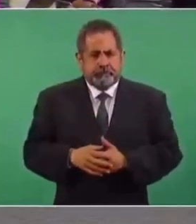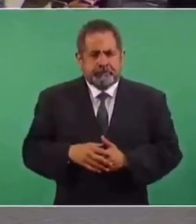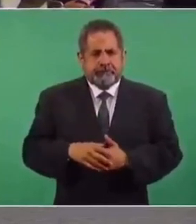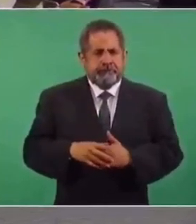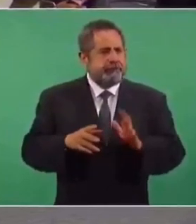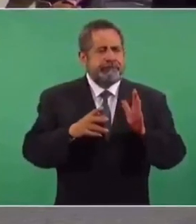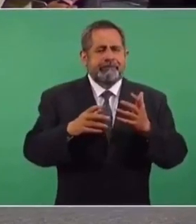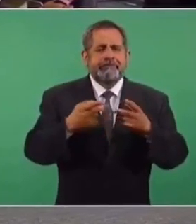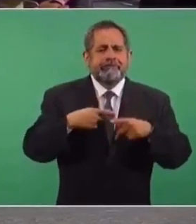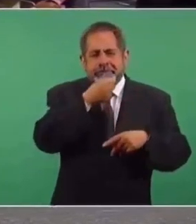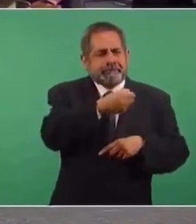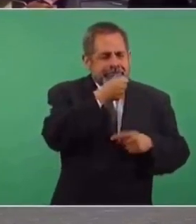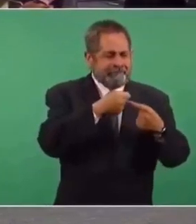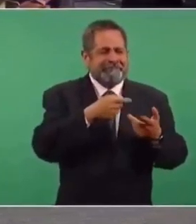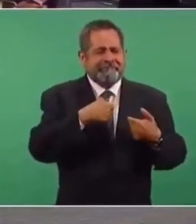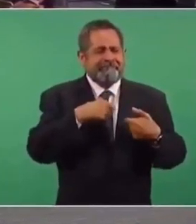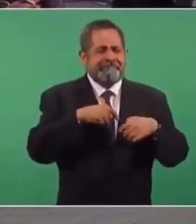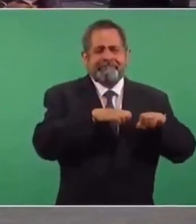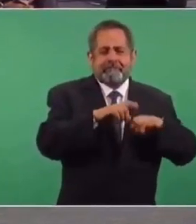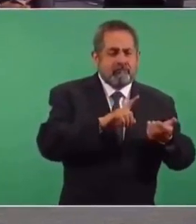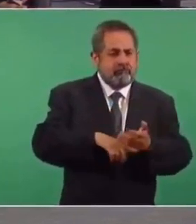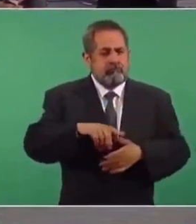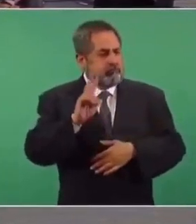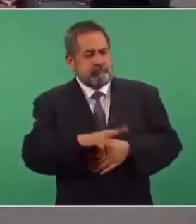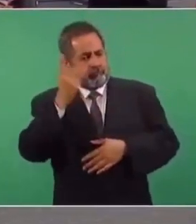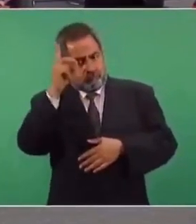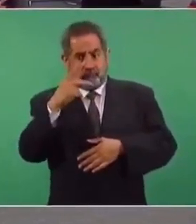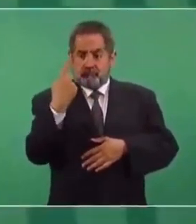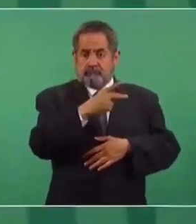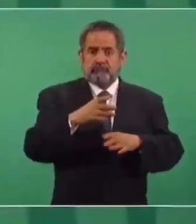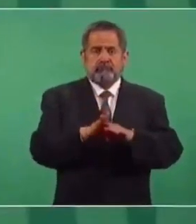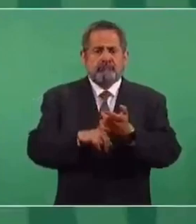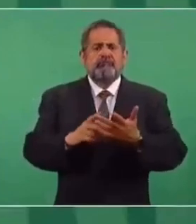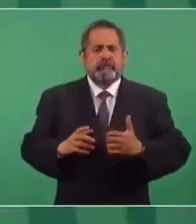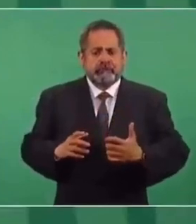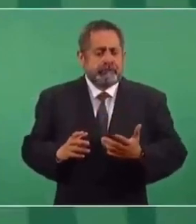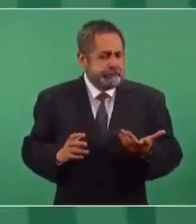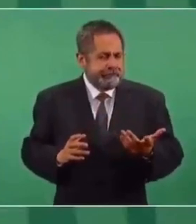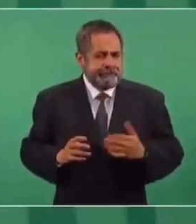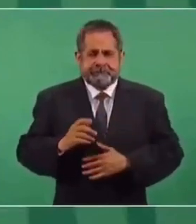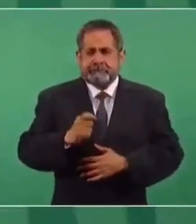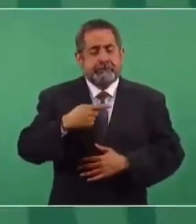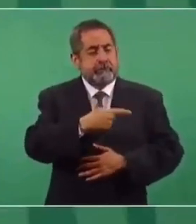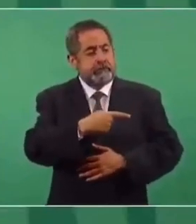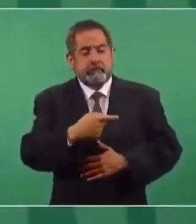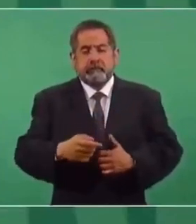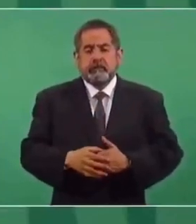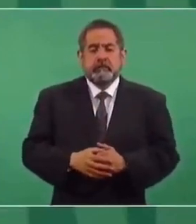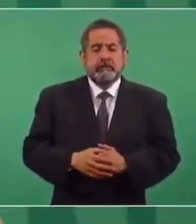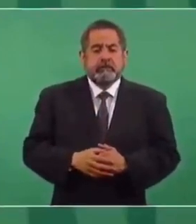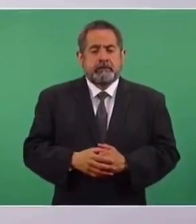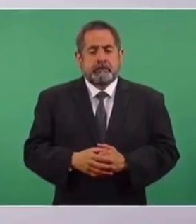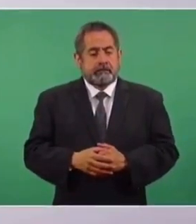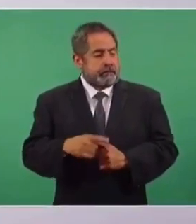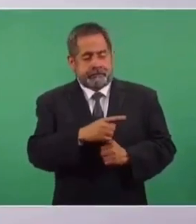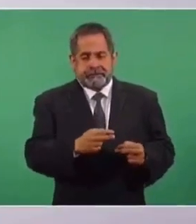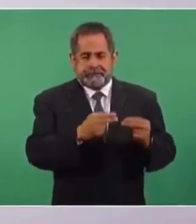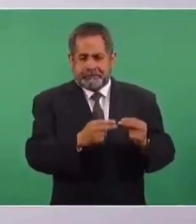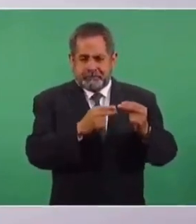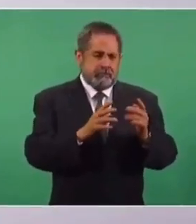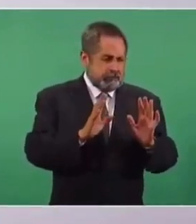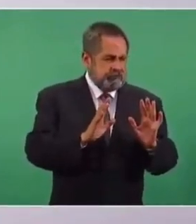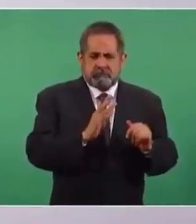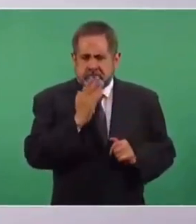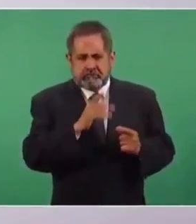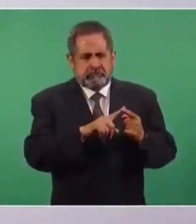periodistas, los comunicadores son empleados de los dueños, de los medios, que no sólo tienen ese negocio o que